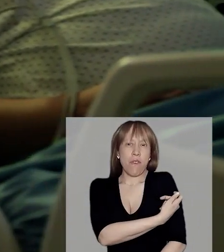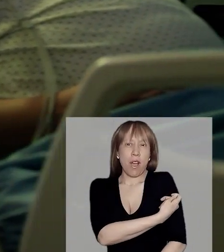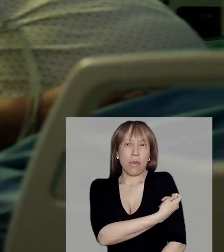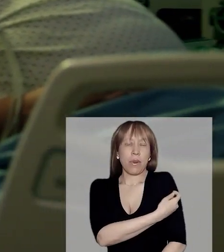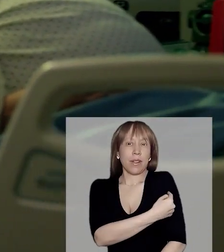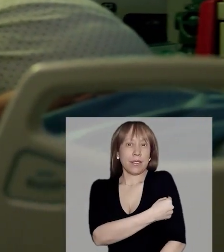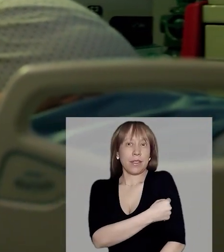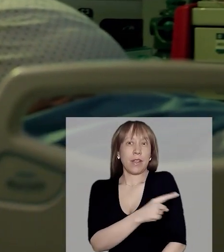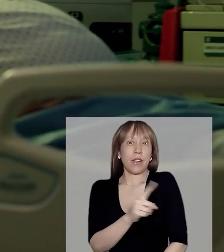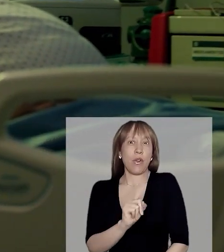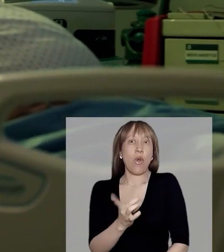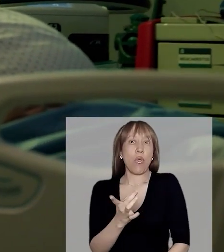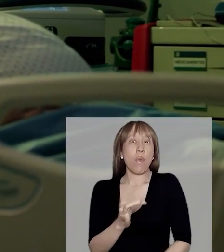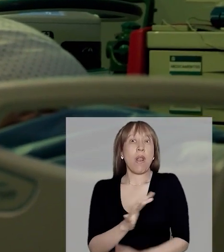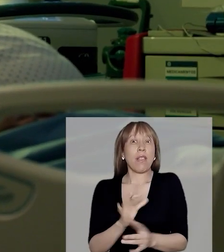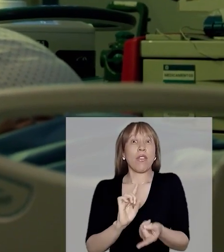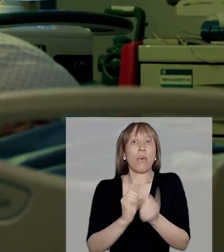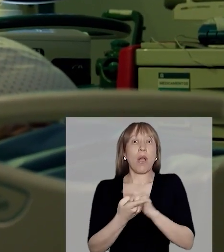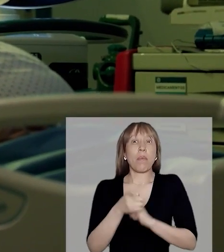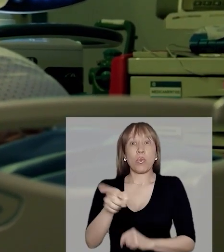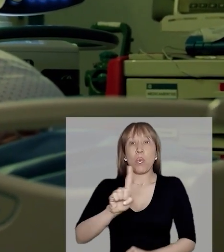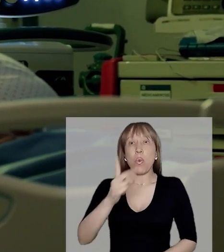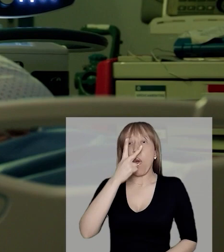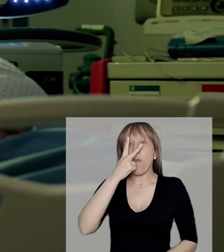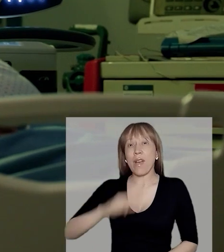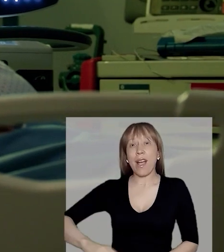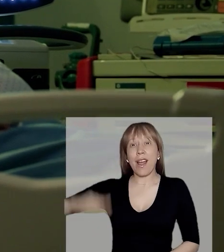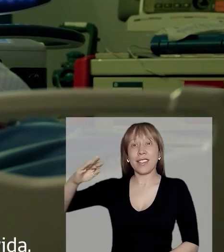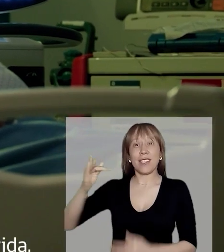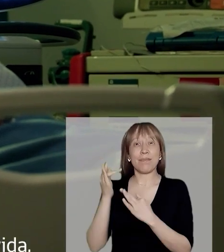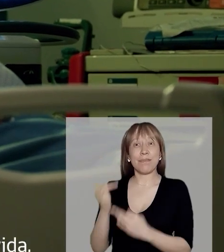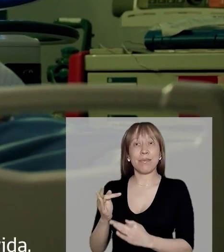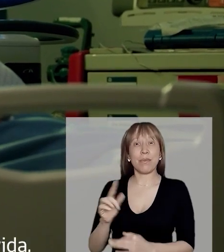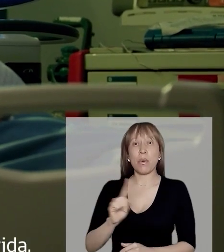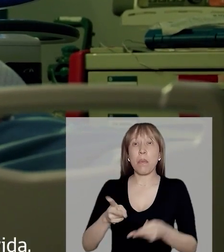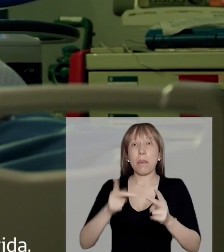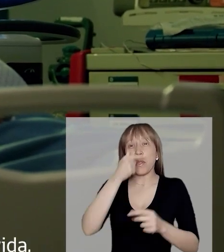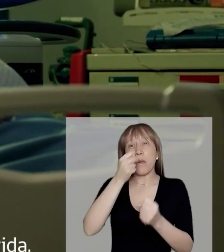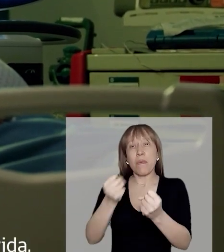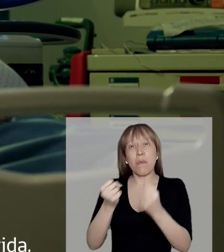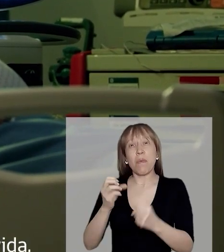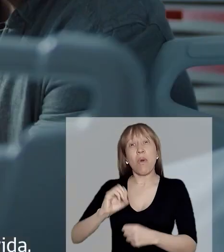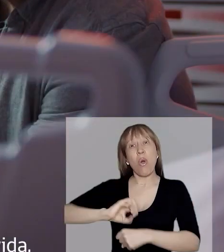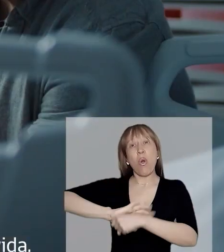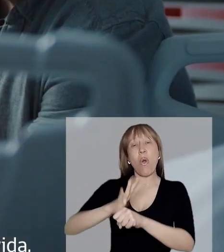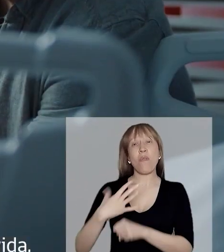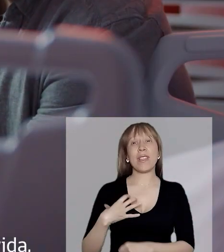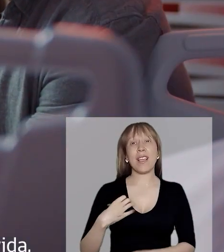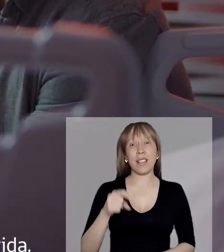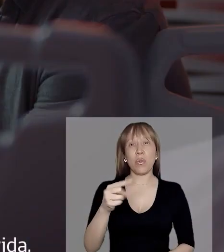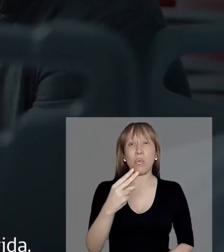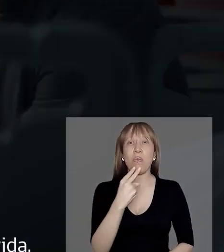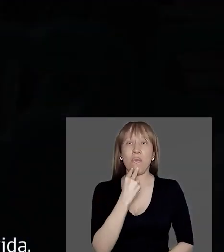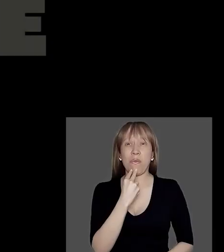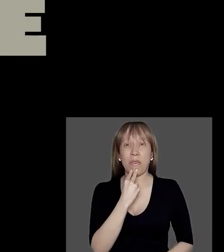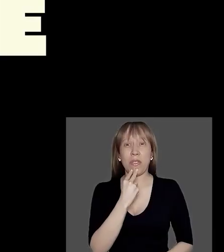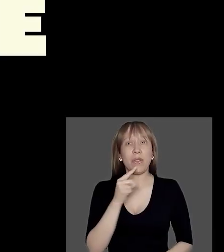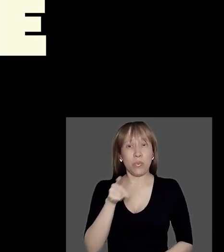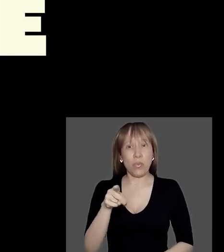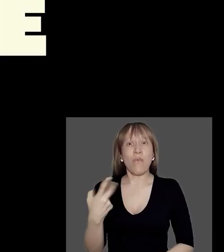vacúnate, no duele como no verlos crecer, no dejes que la influencia en el COVID-19 te quite la vida,